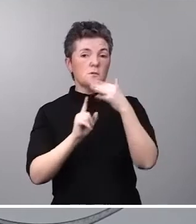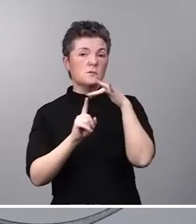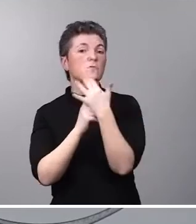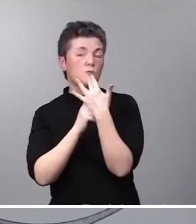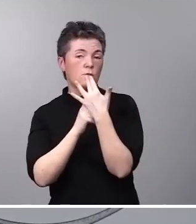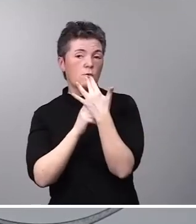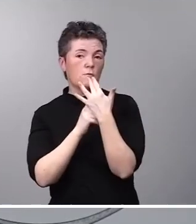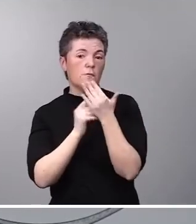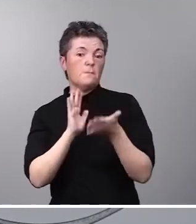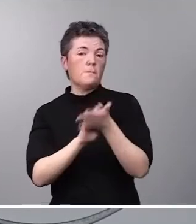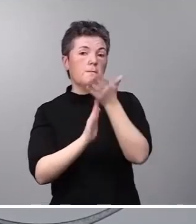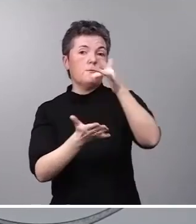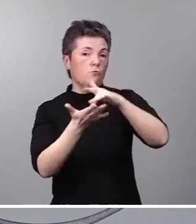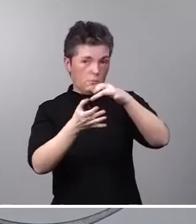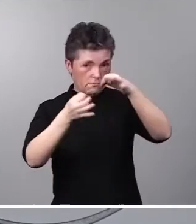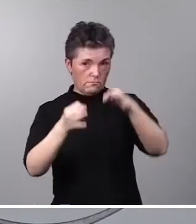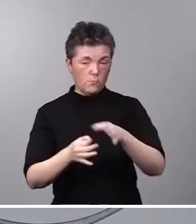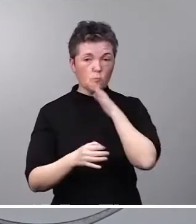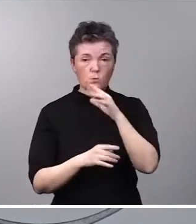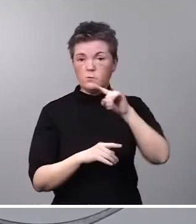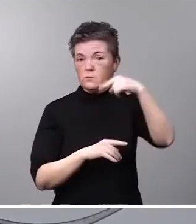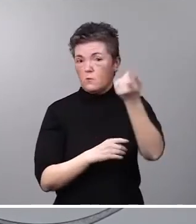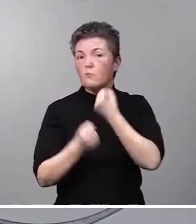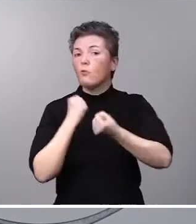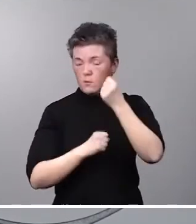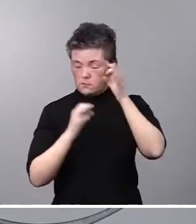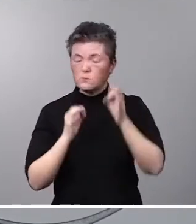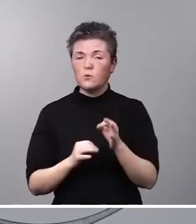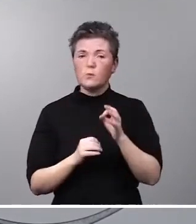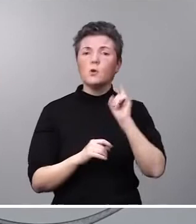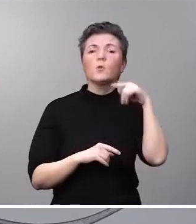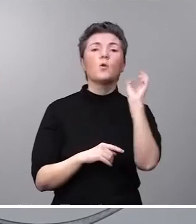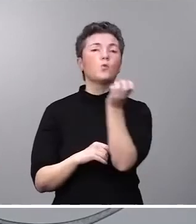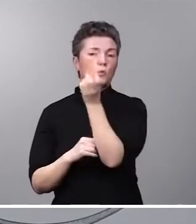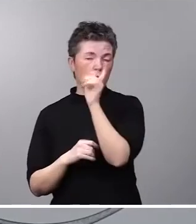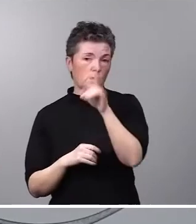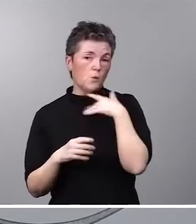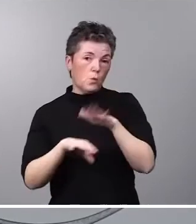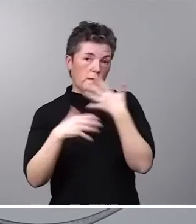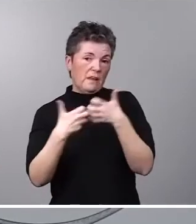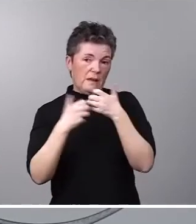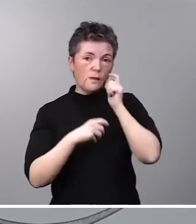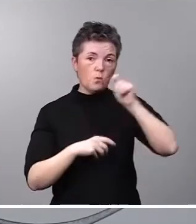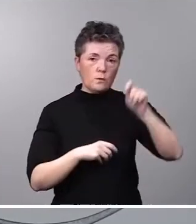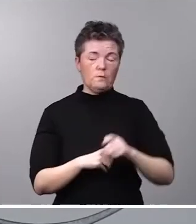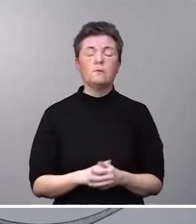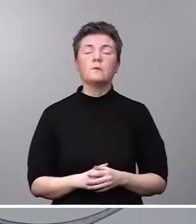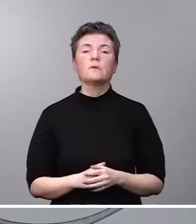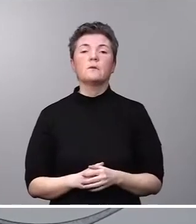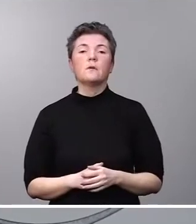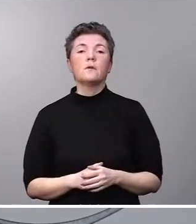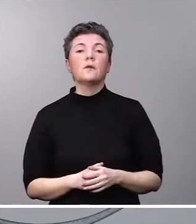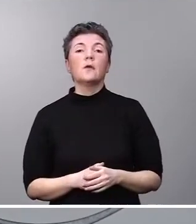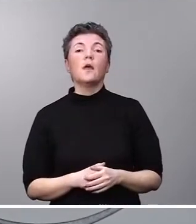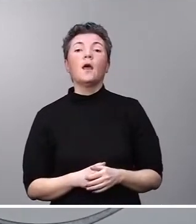con consecuencias económicas y de otra índole como consecuencia de esta guerra en Ucrania. Y la posición del Gobierno